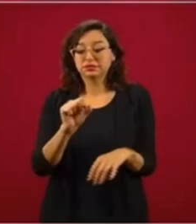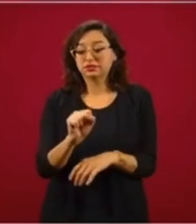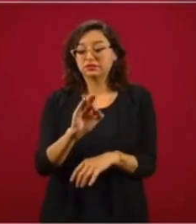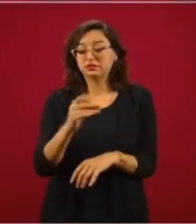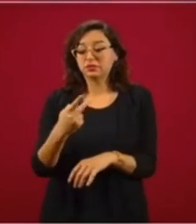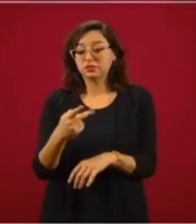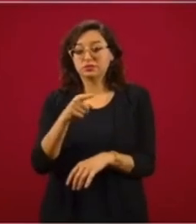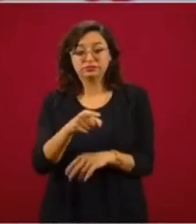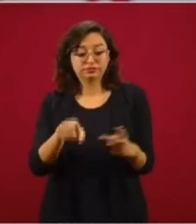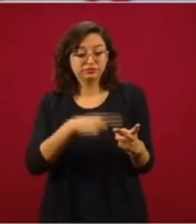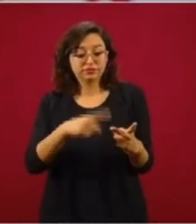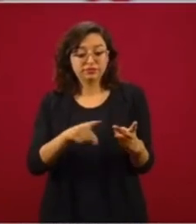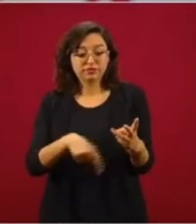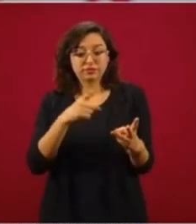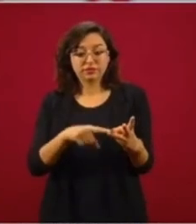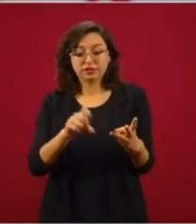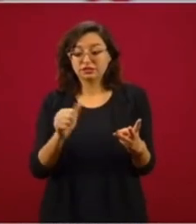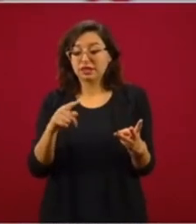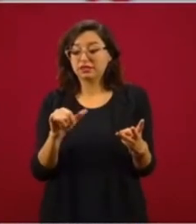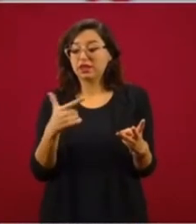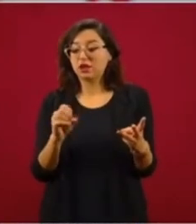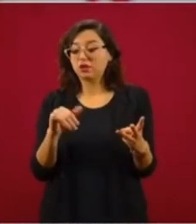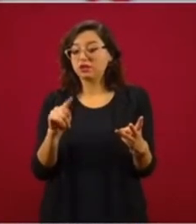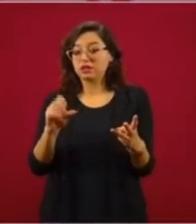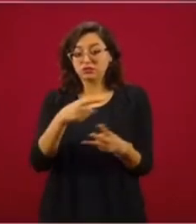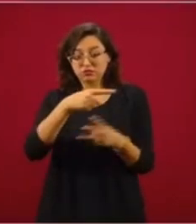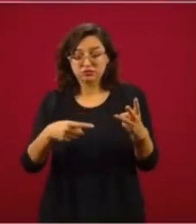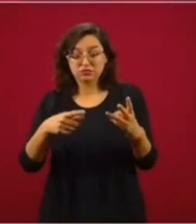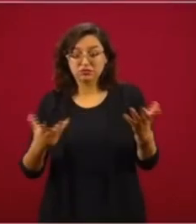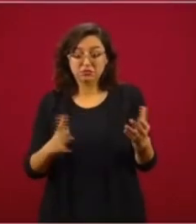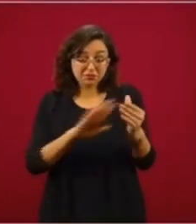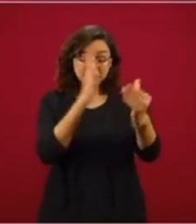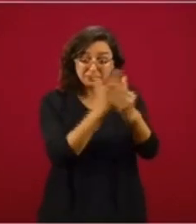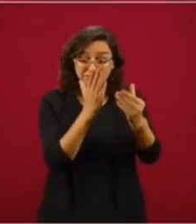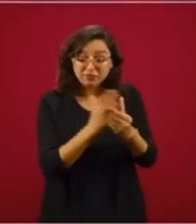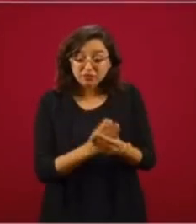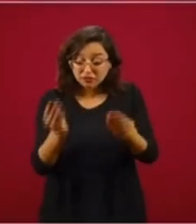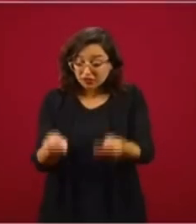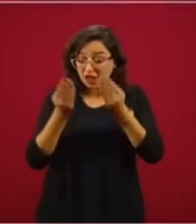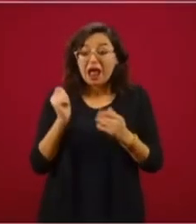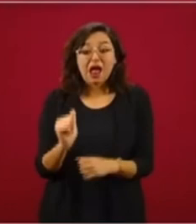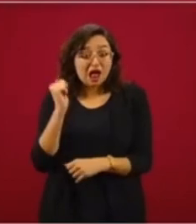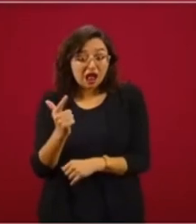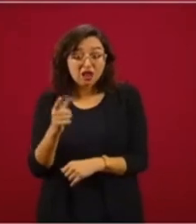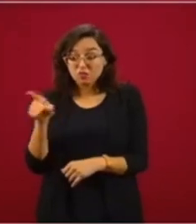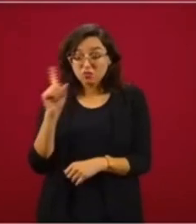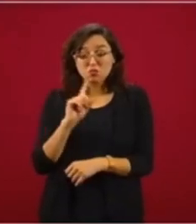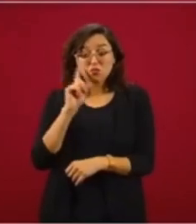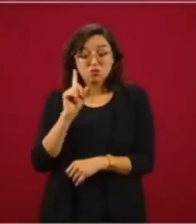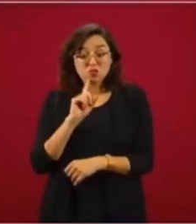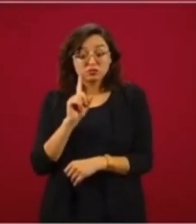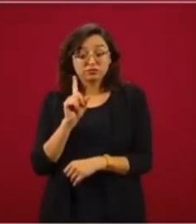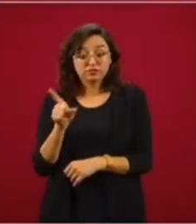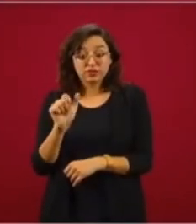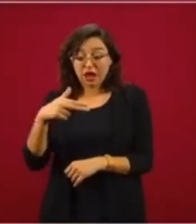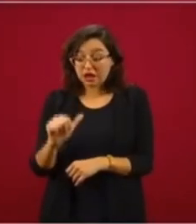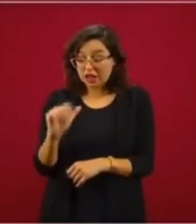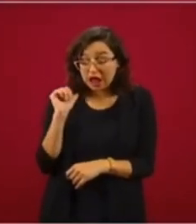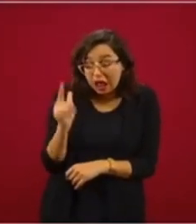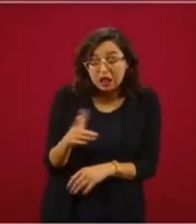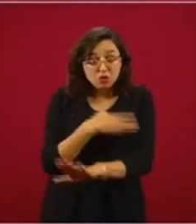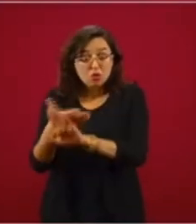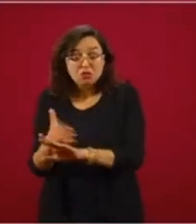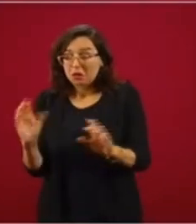de la Función Pública, ni Santiago Nieto, me llevado un expediente sobre la señora Ana.